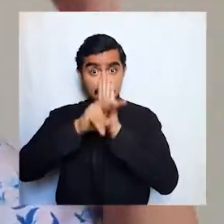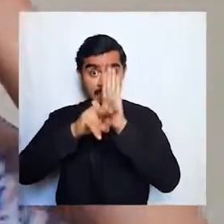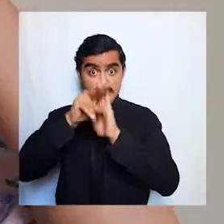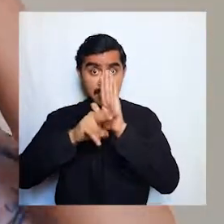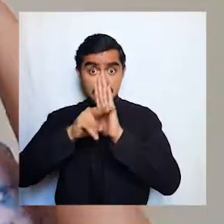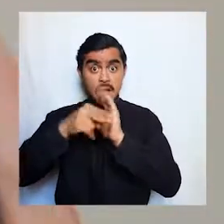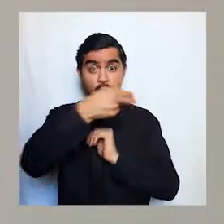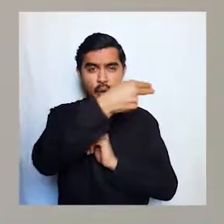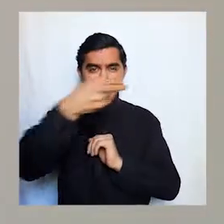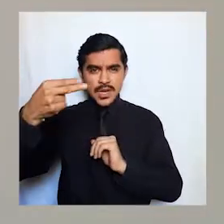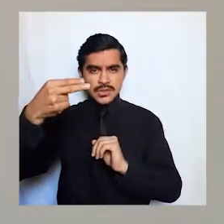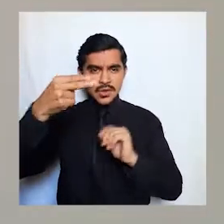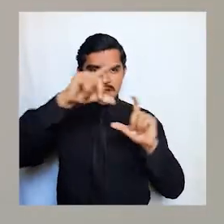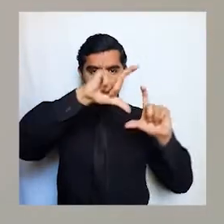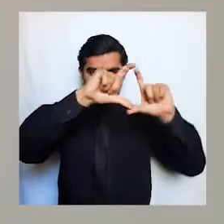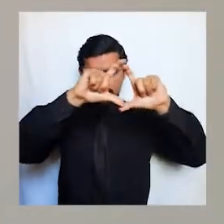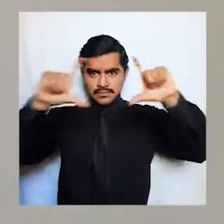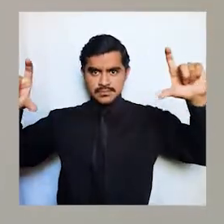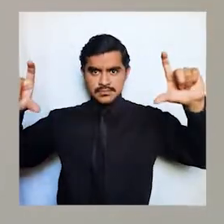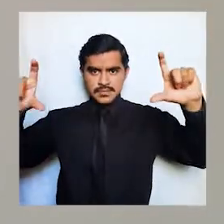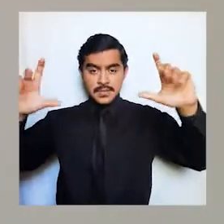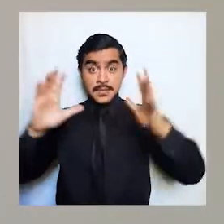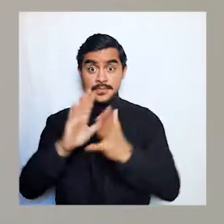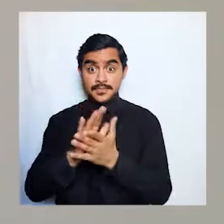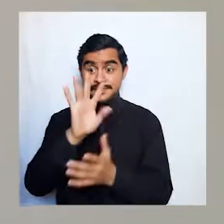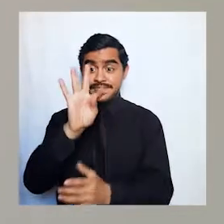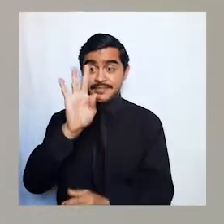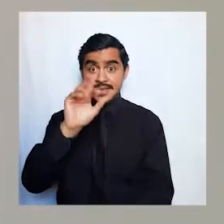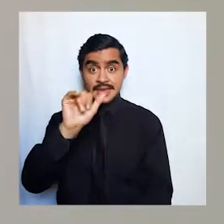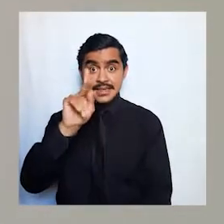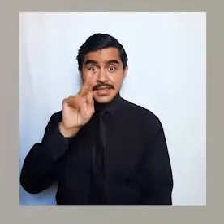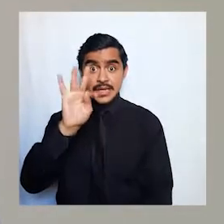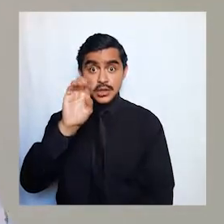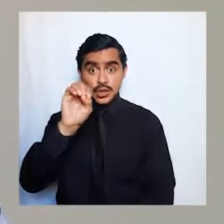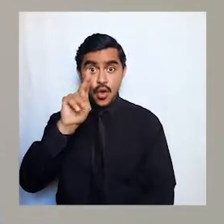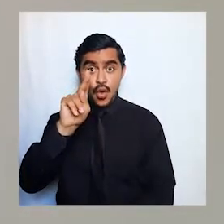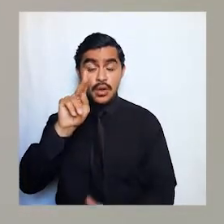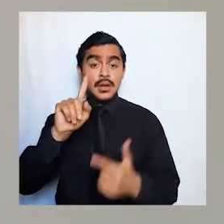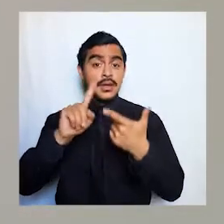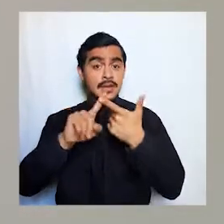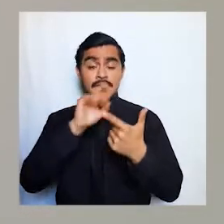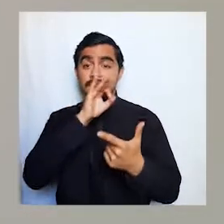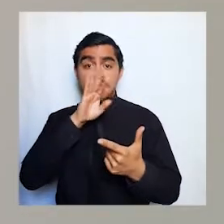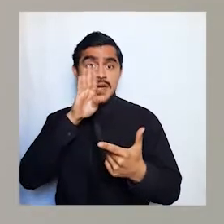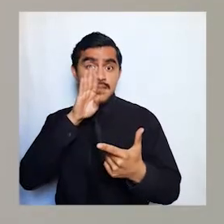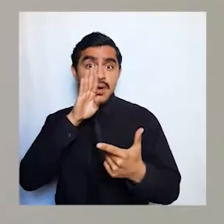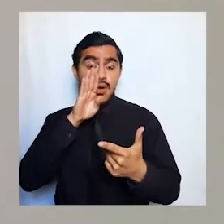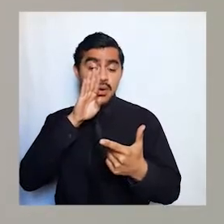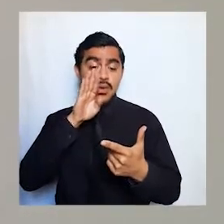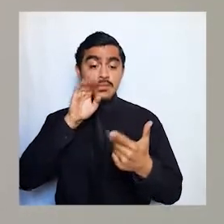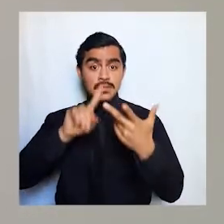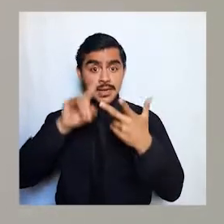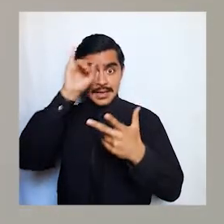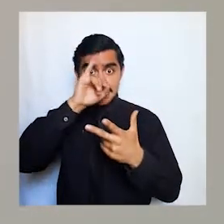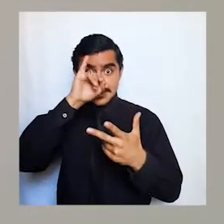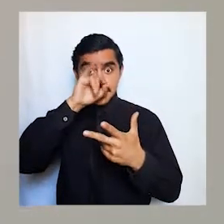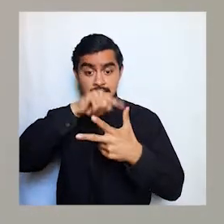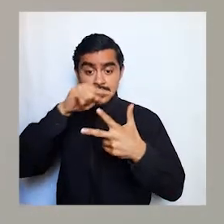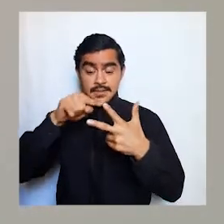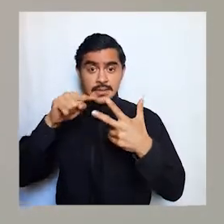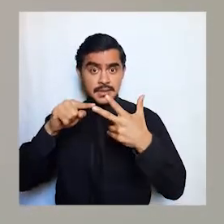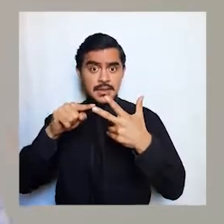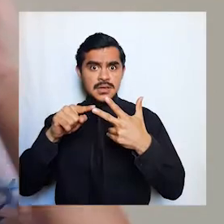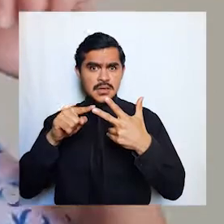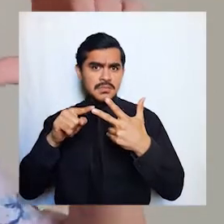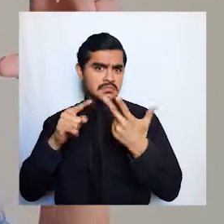horizontales esa es la única diferencia en tiktok y en facebook también en tiktok en instagram en facebook también vas a